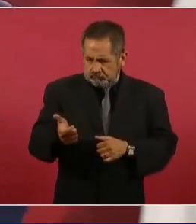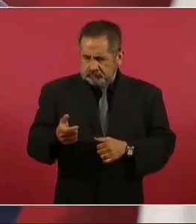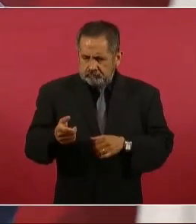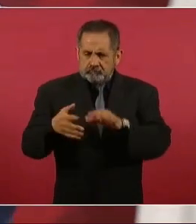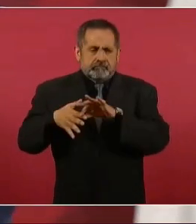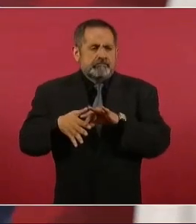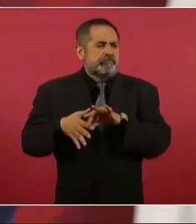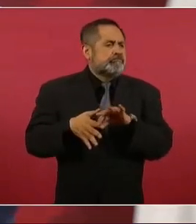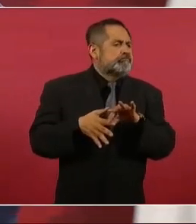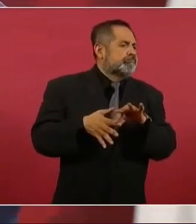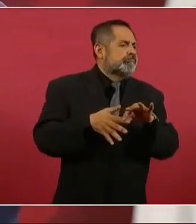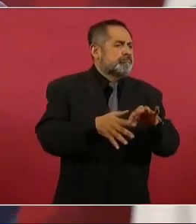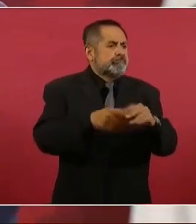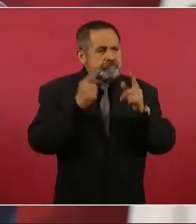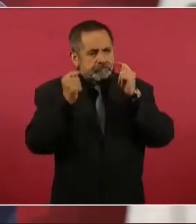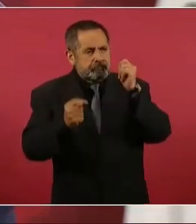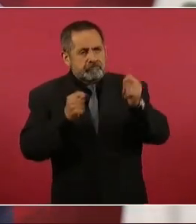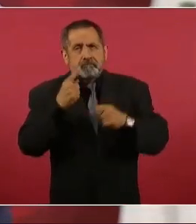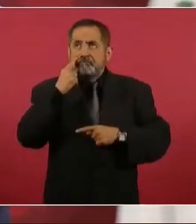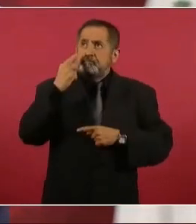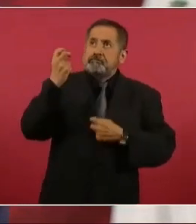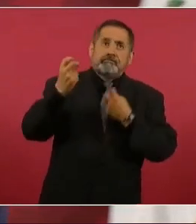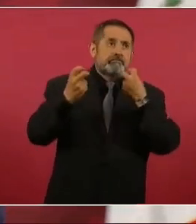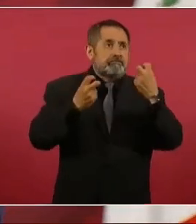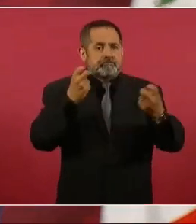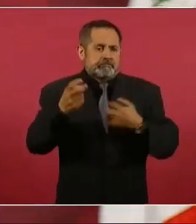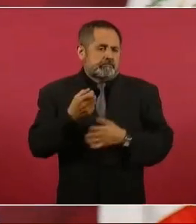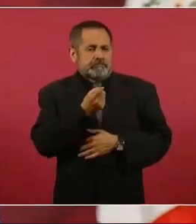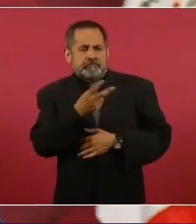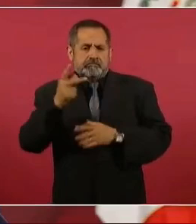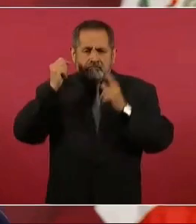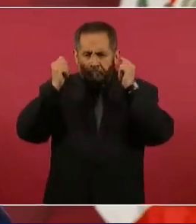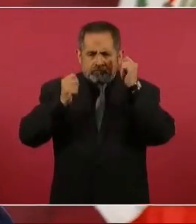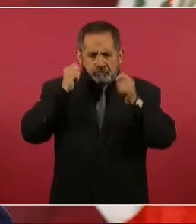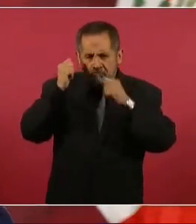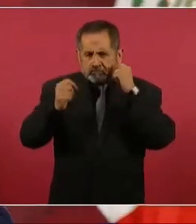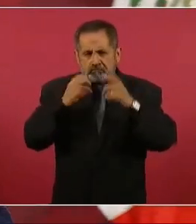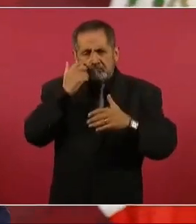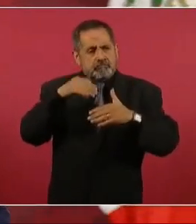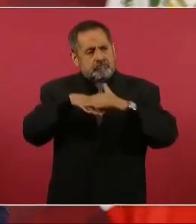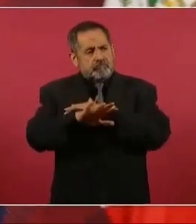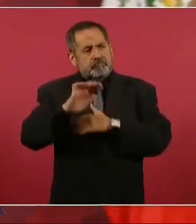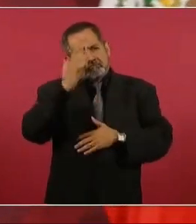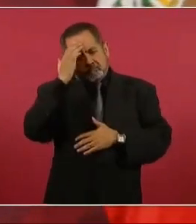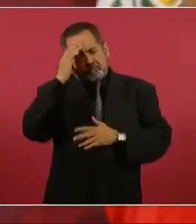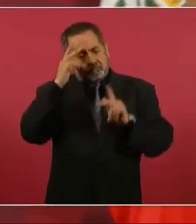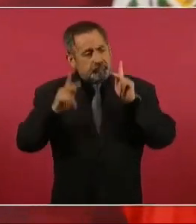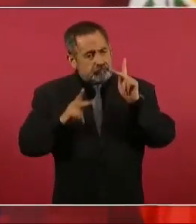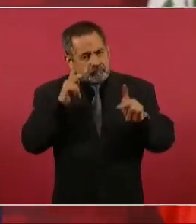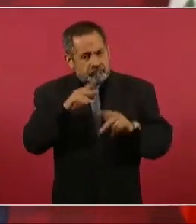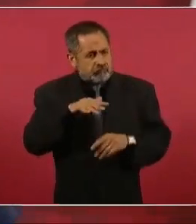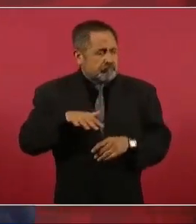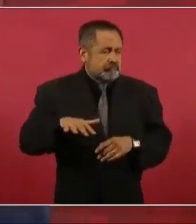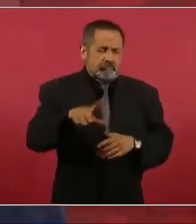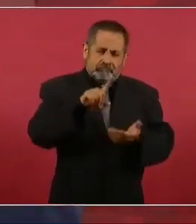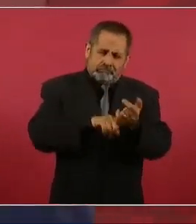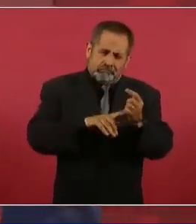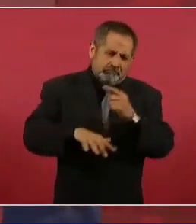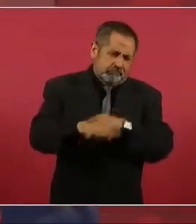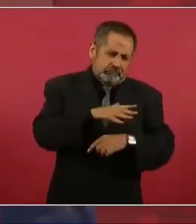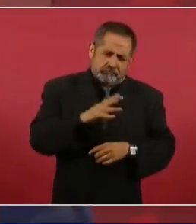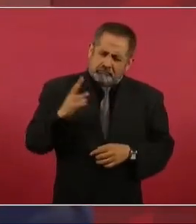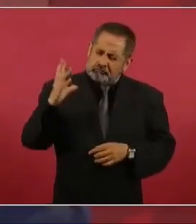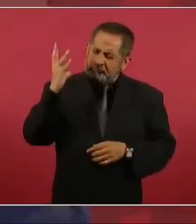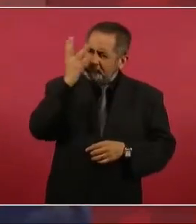turistas, de gente que quiera ir a conocer esas bellezas también